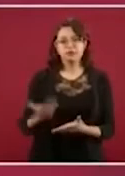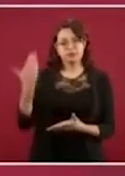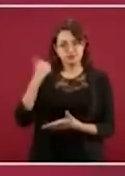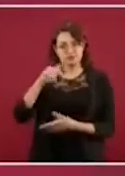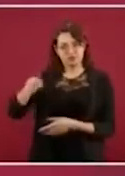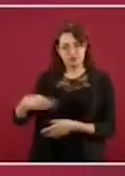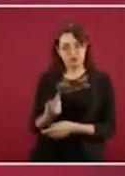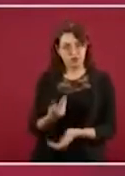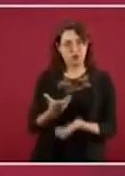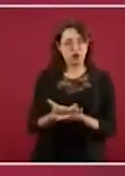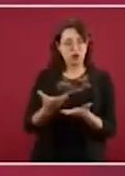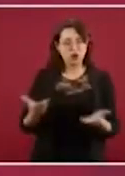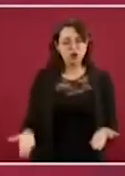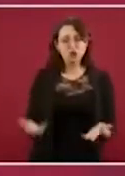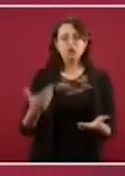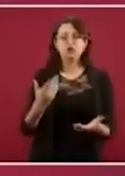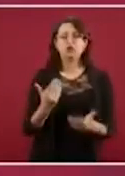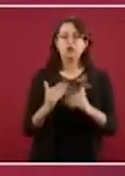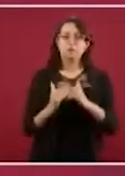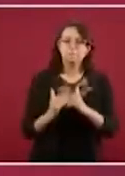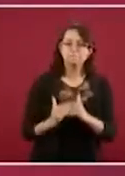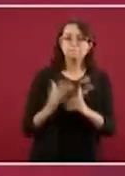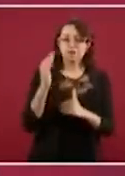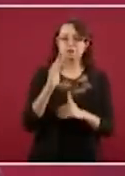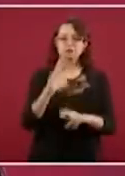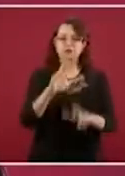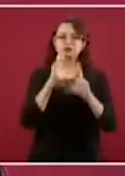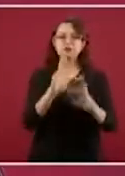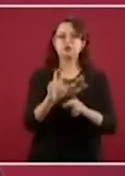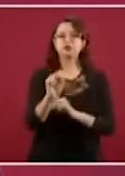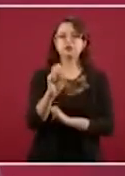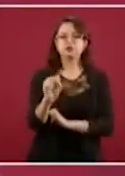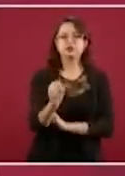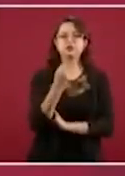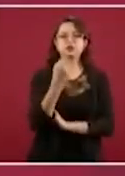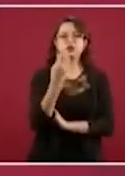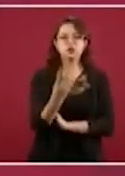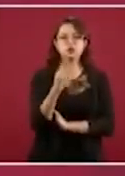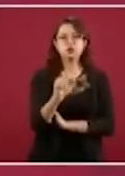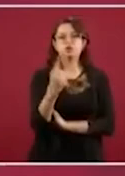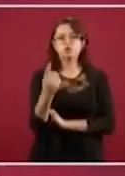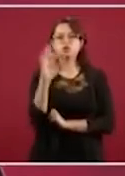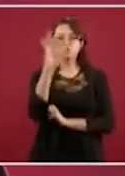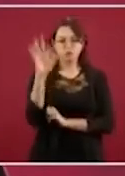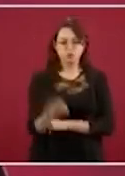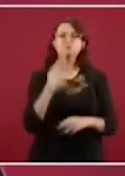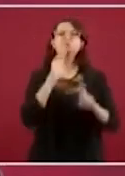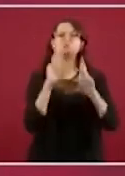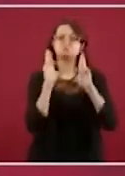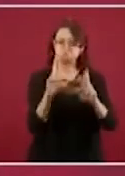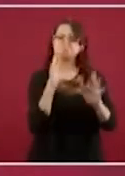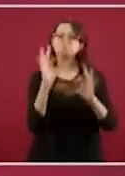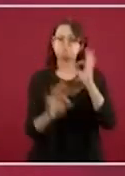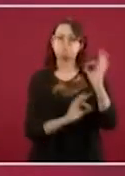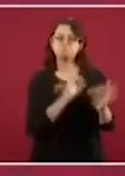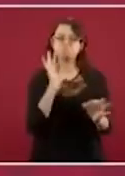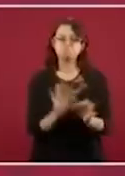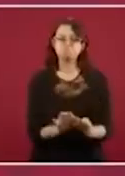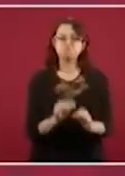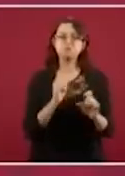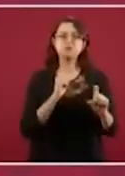esa pregunta ahora hemos aumentado, está ahorita en 64.1 por ciento de respuesta de las diferentes